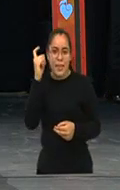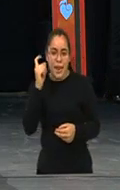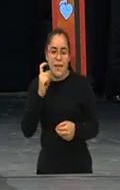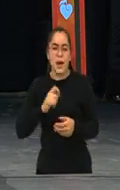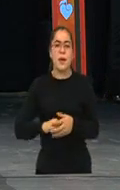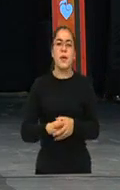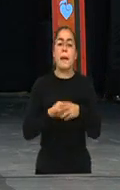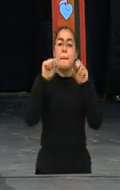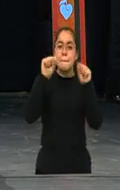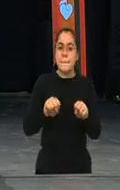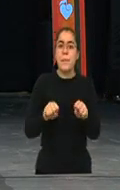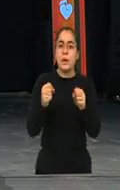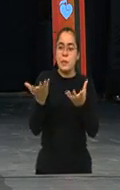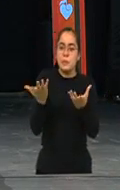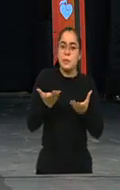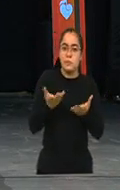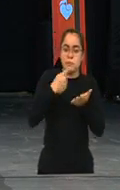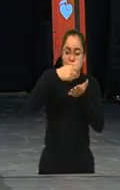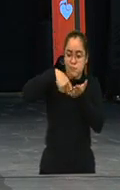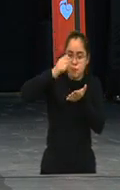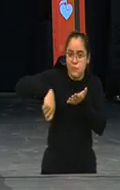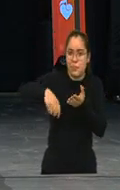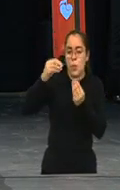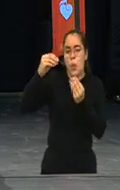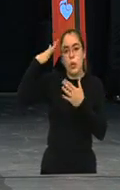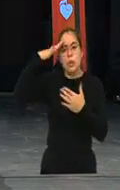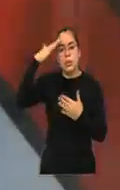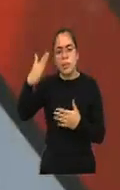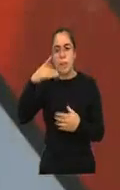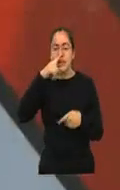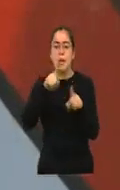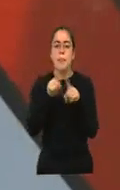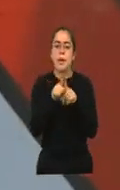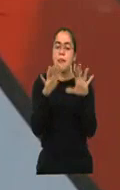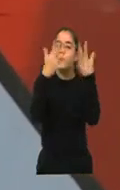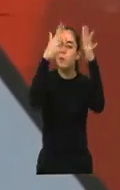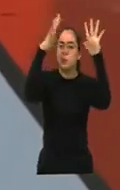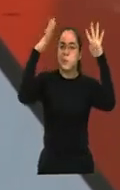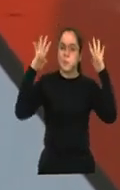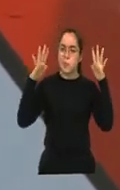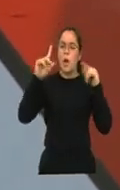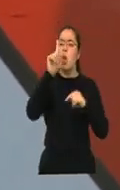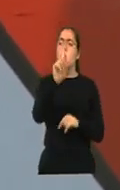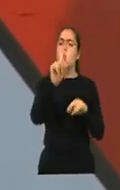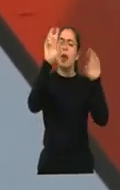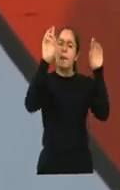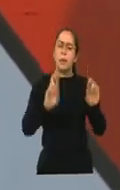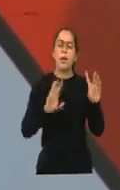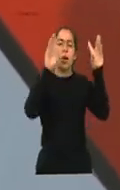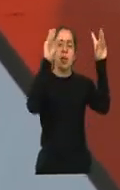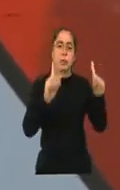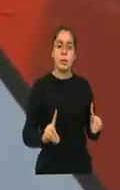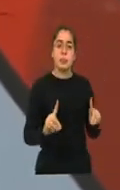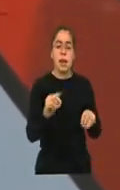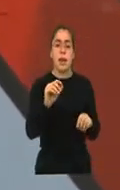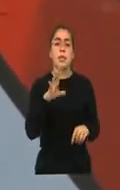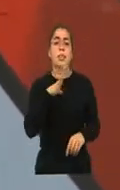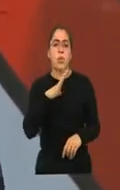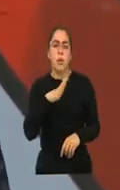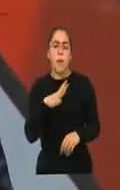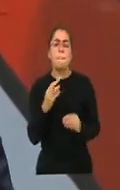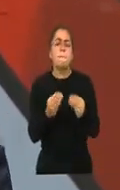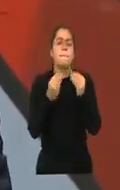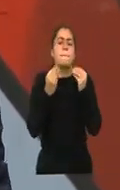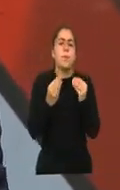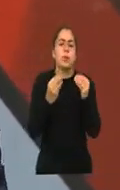convenio. Y quiero aprovechar además para agradecer y felicitar a una persona con discapacidad que tuvo mucho que ver en esto, que no está